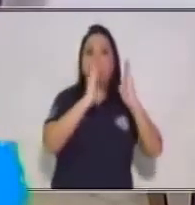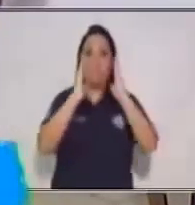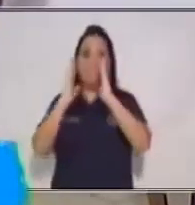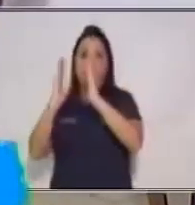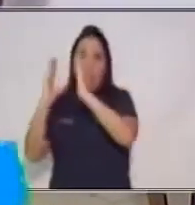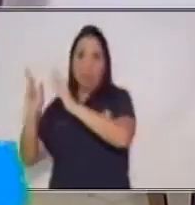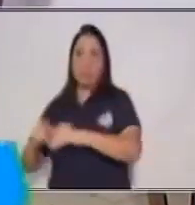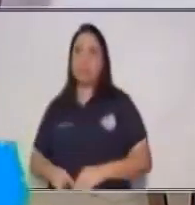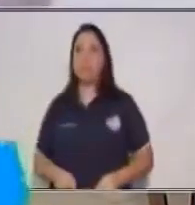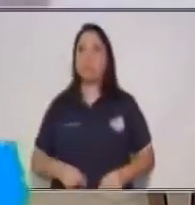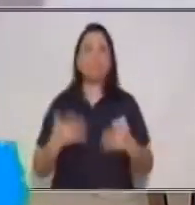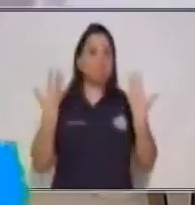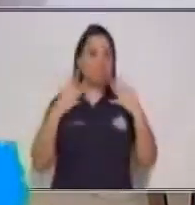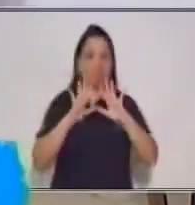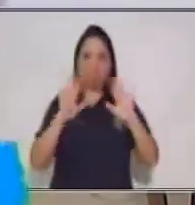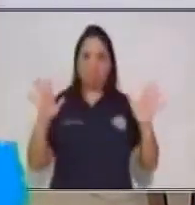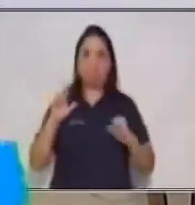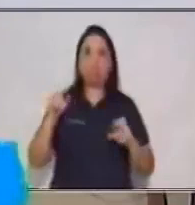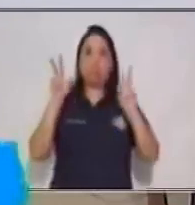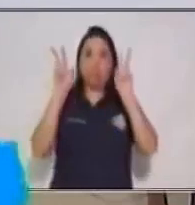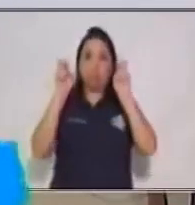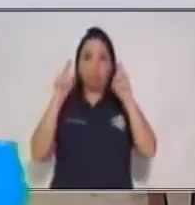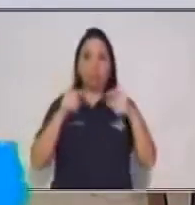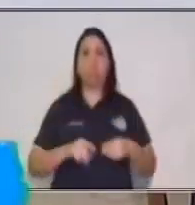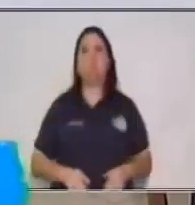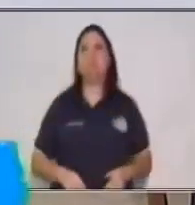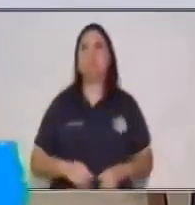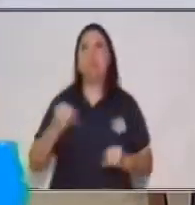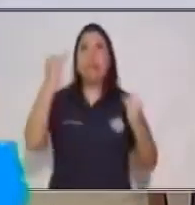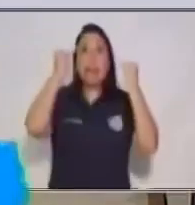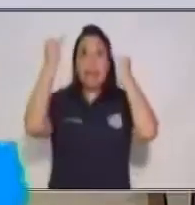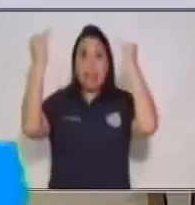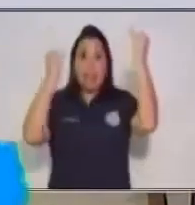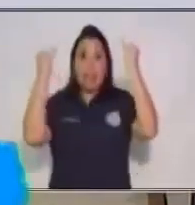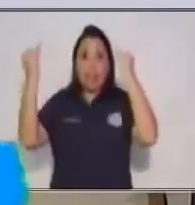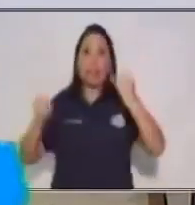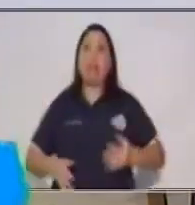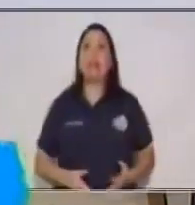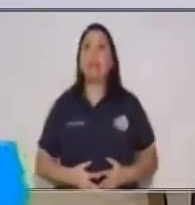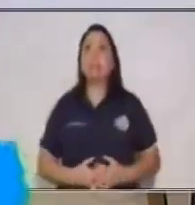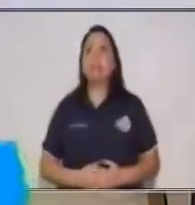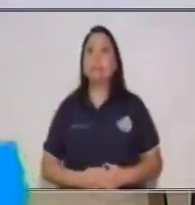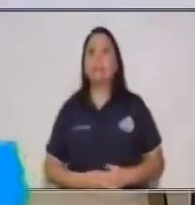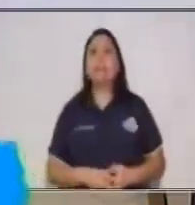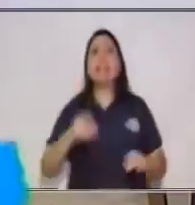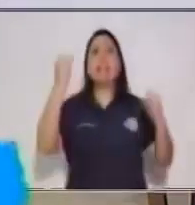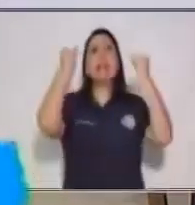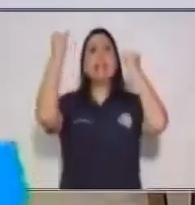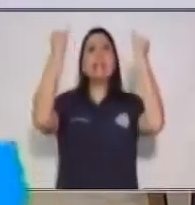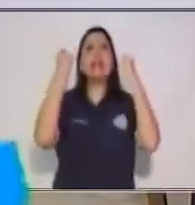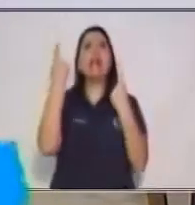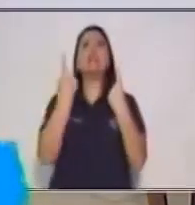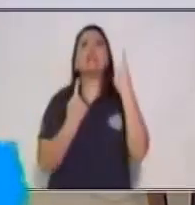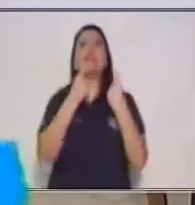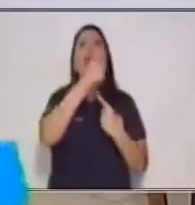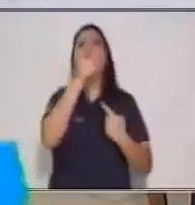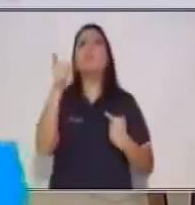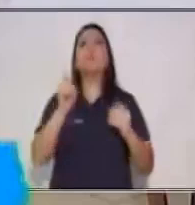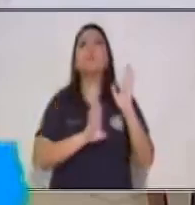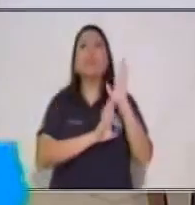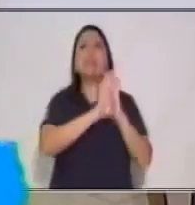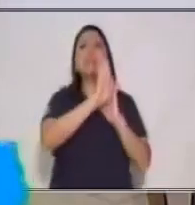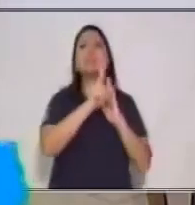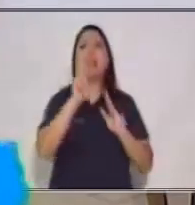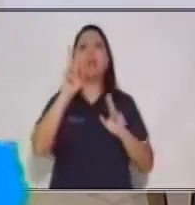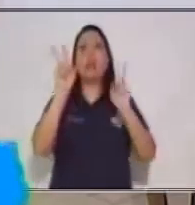Ya tenemos nuestro tema. Entonces, ahora generemos ideas. ¿Qué ideas se te ocurren a ti que habría que desarrollar con